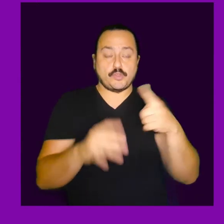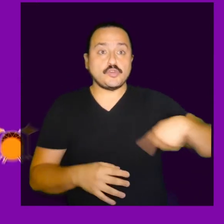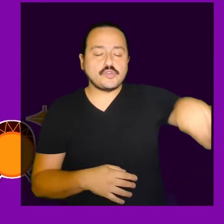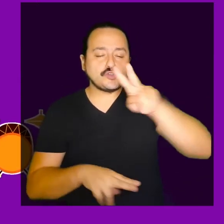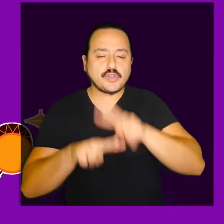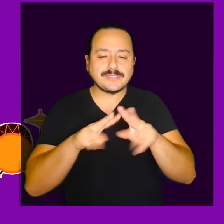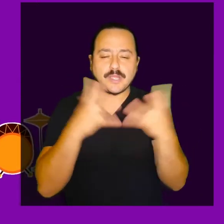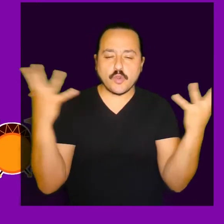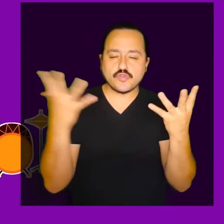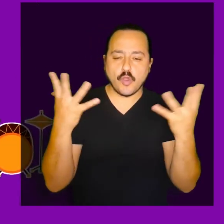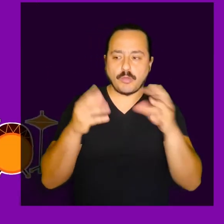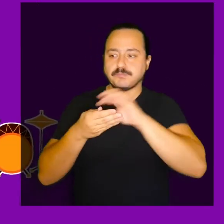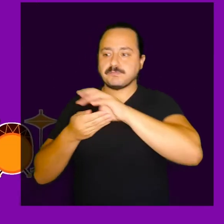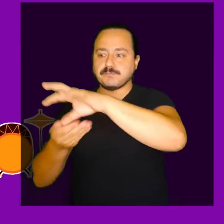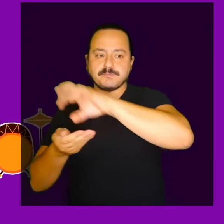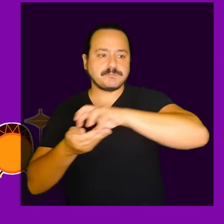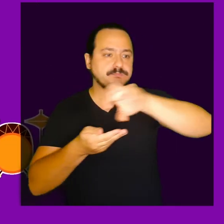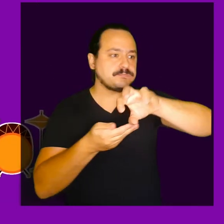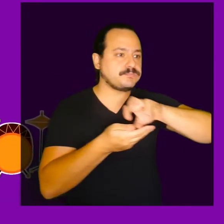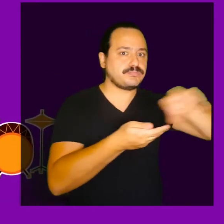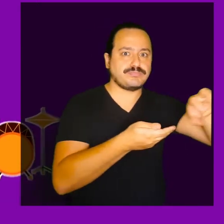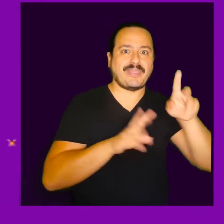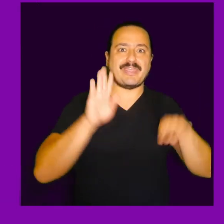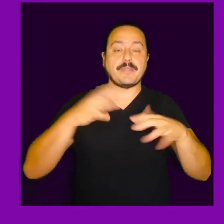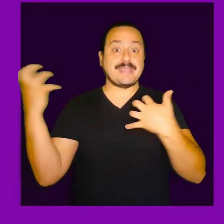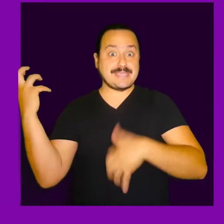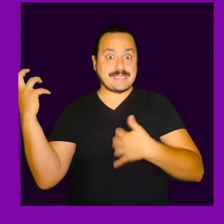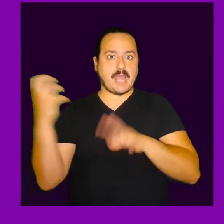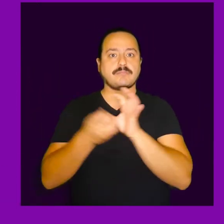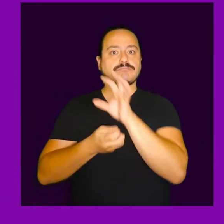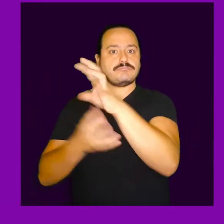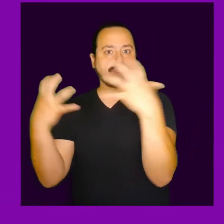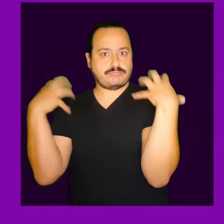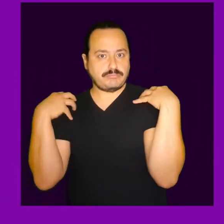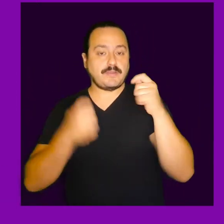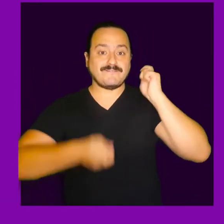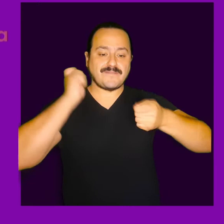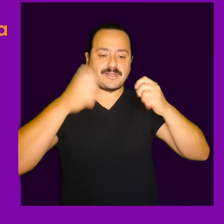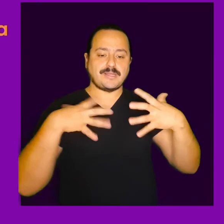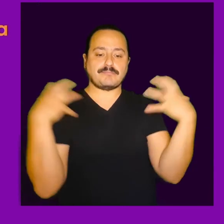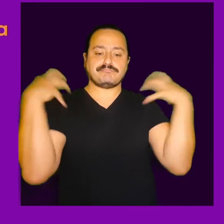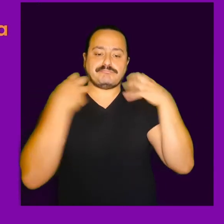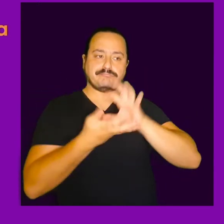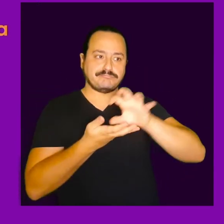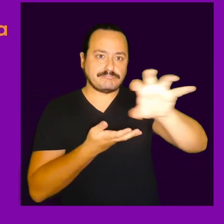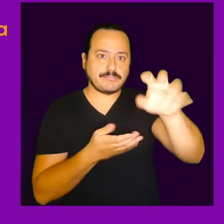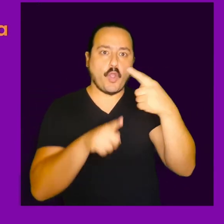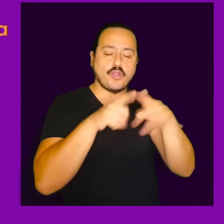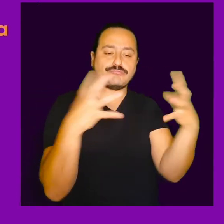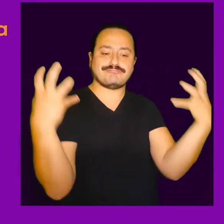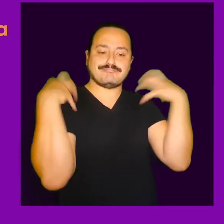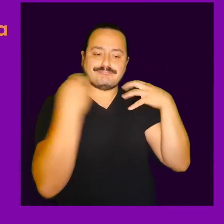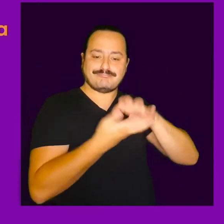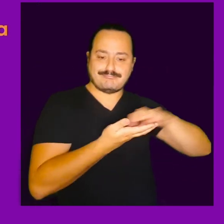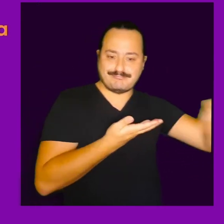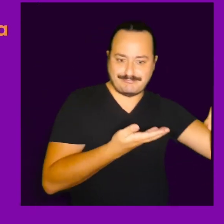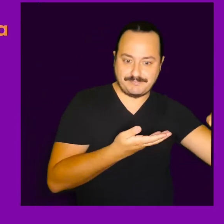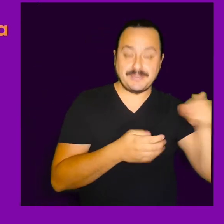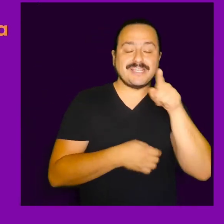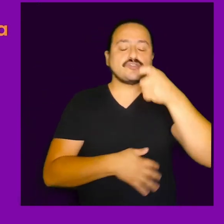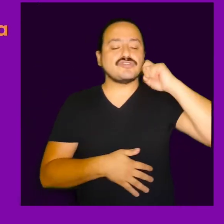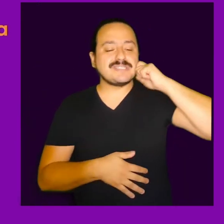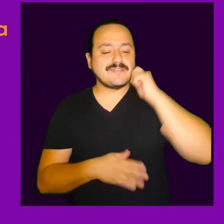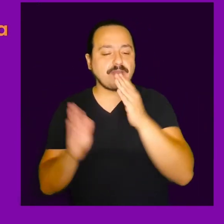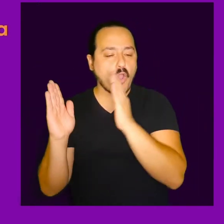es subdividir estos elementos en otros instrumentos. El bajo marcará la armonía, tocando las notas que corresponden a cada